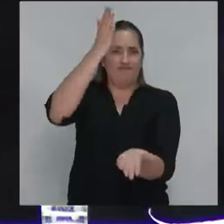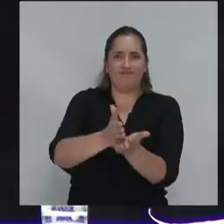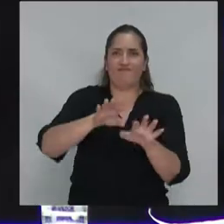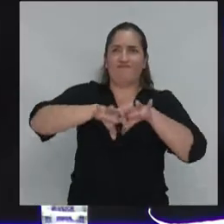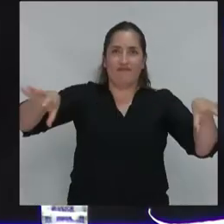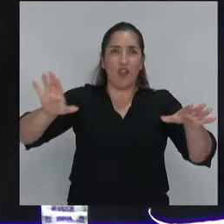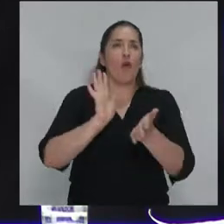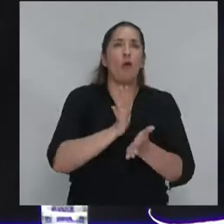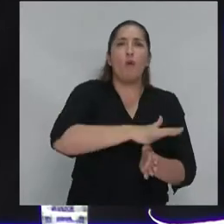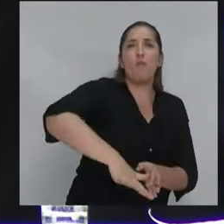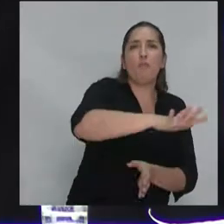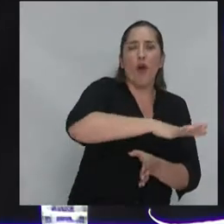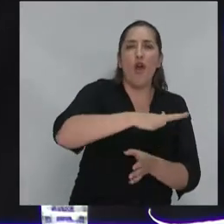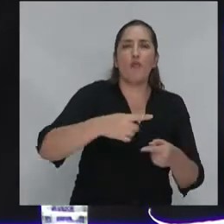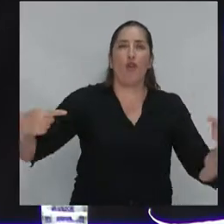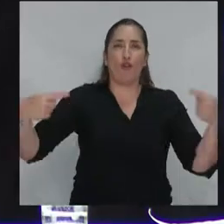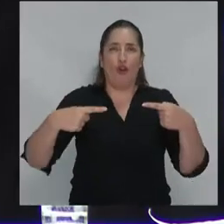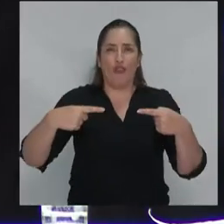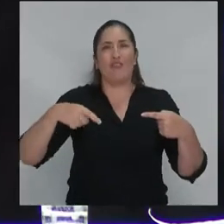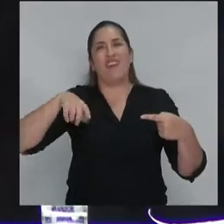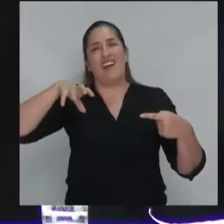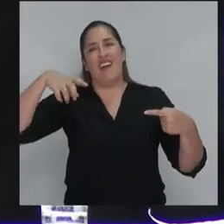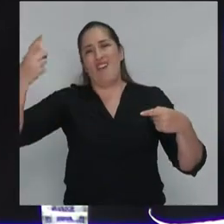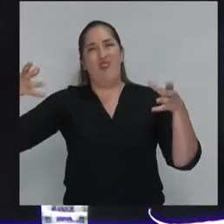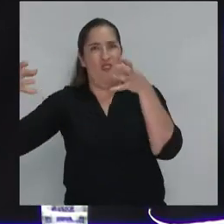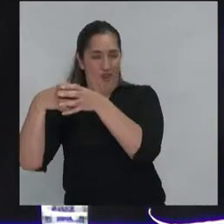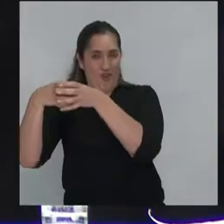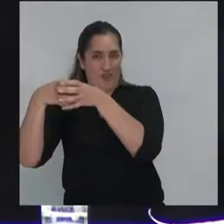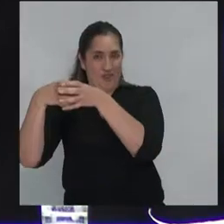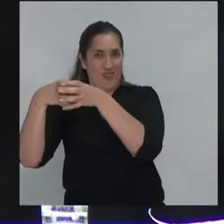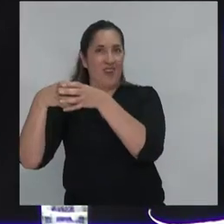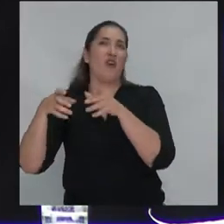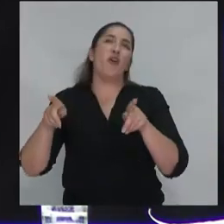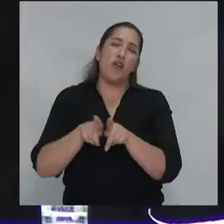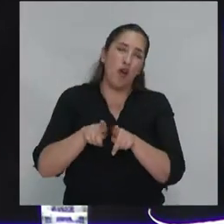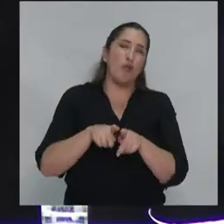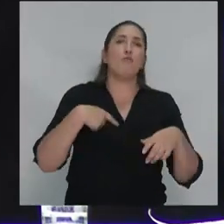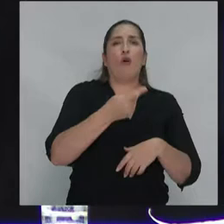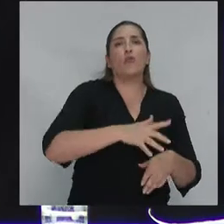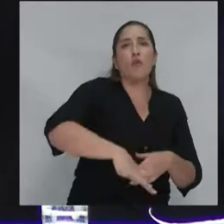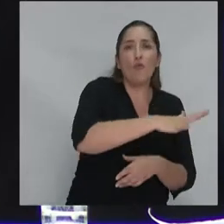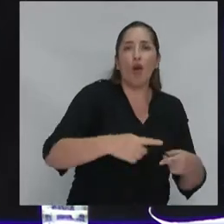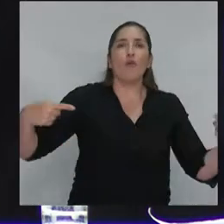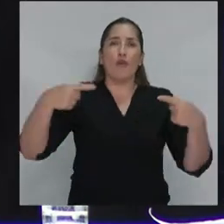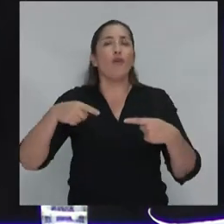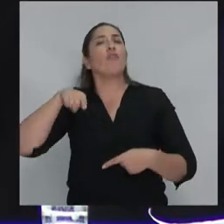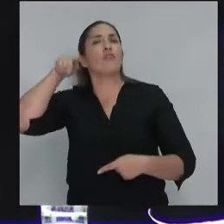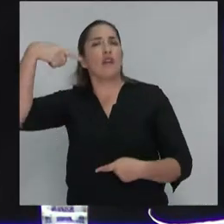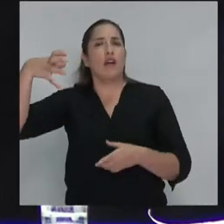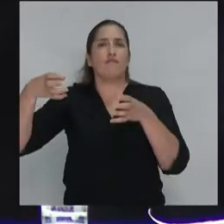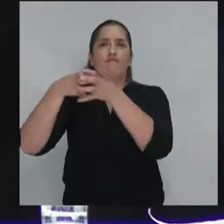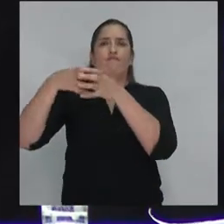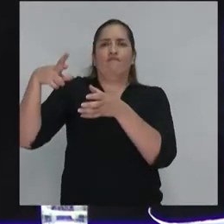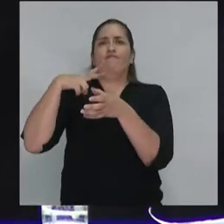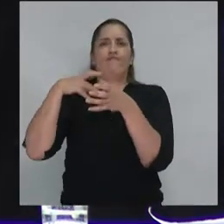contra la oligarquía, entonces lo que está en cuestión realmente es tratar de ver cómo uno va a